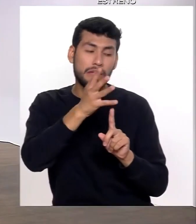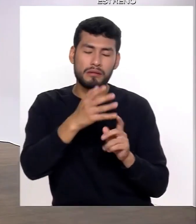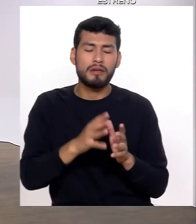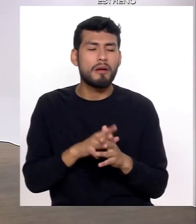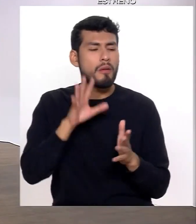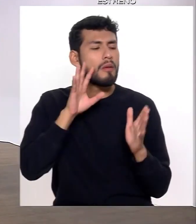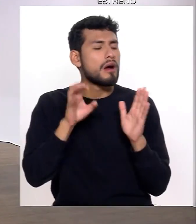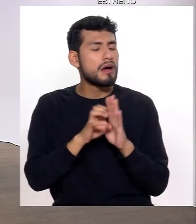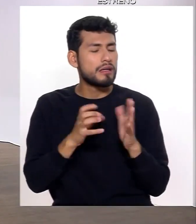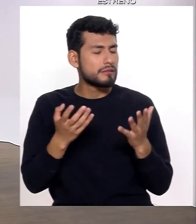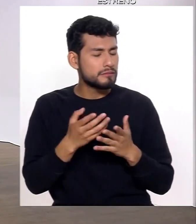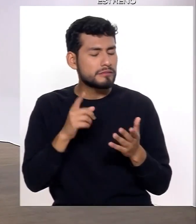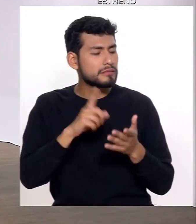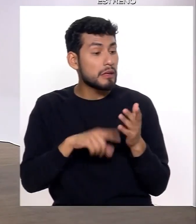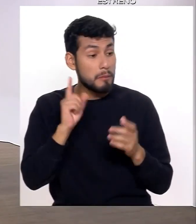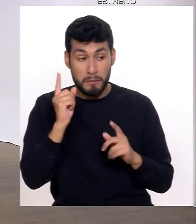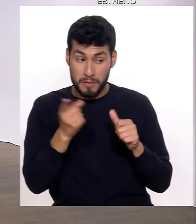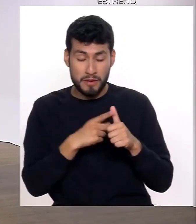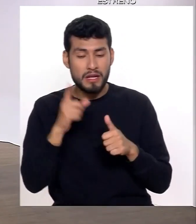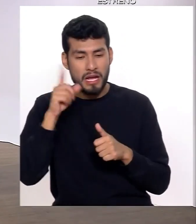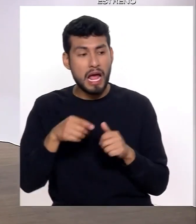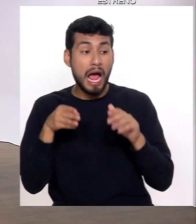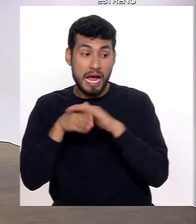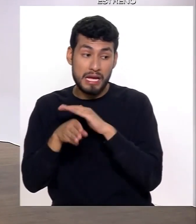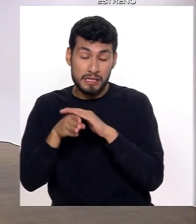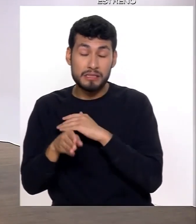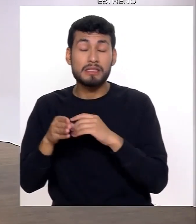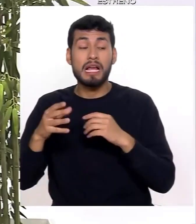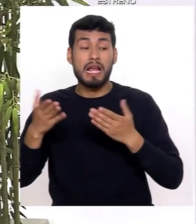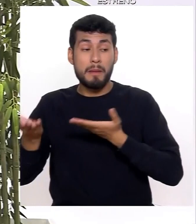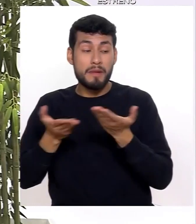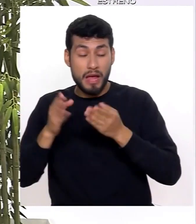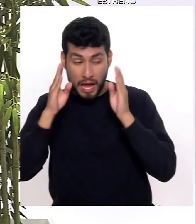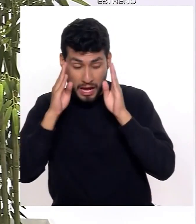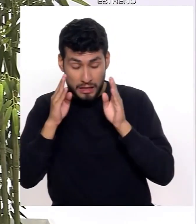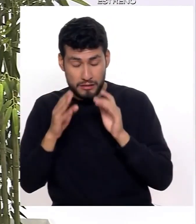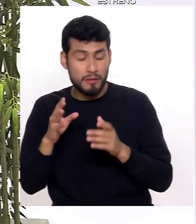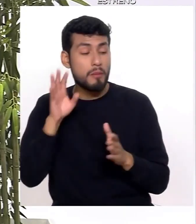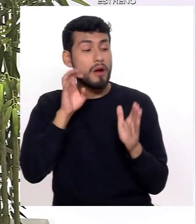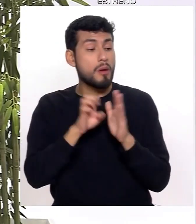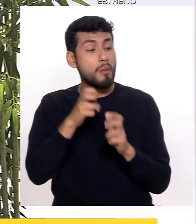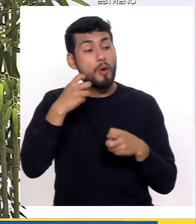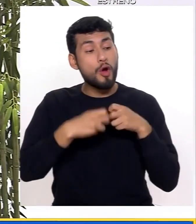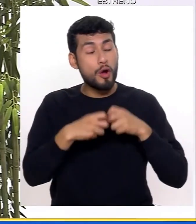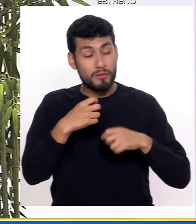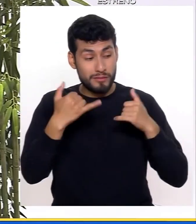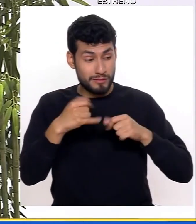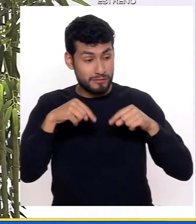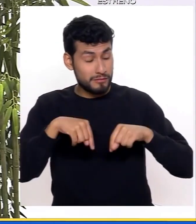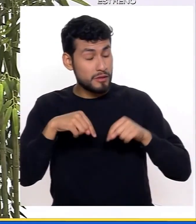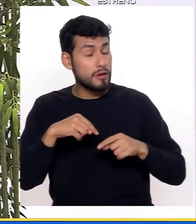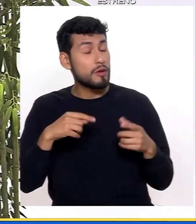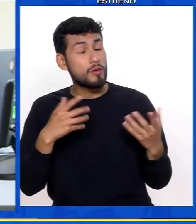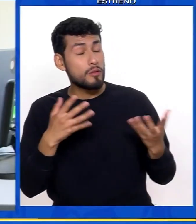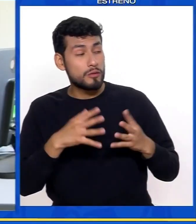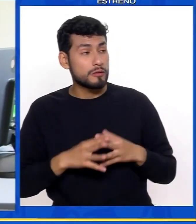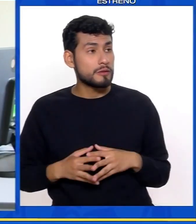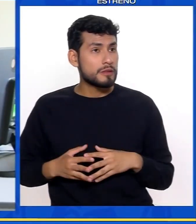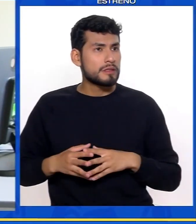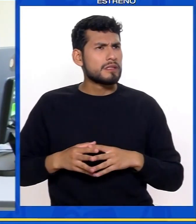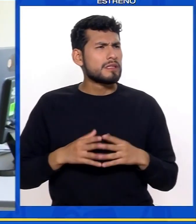primero es el acceso a los servicios de atención, porque a veces los problemas, por ejemplo, lo que sabemos en este momento es que solamente